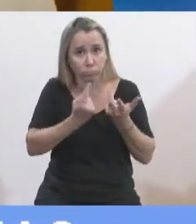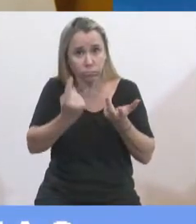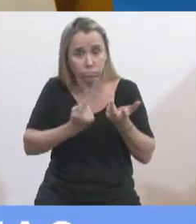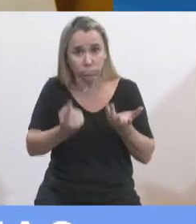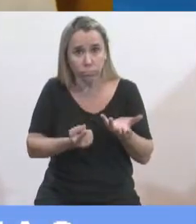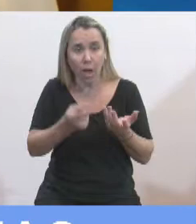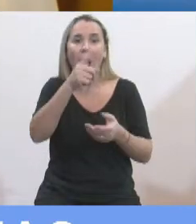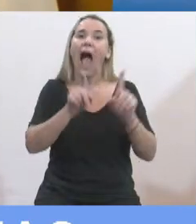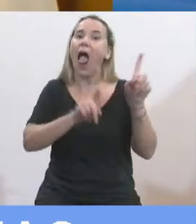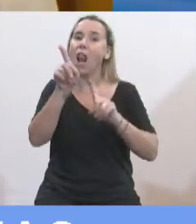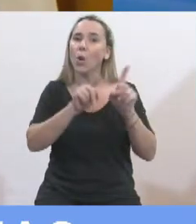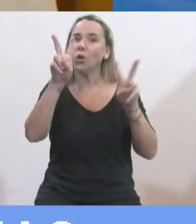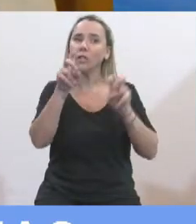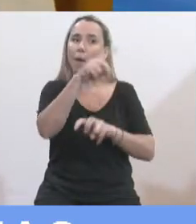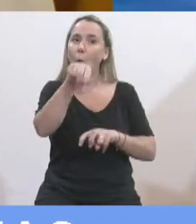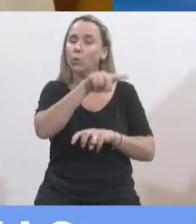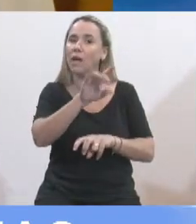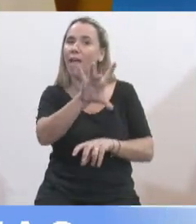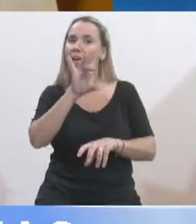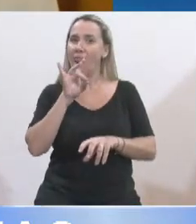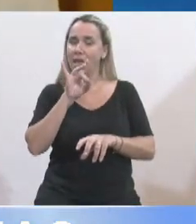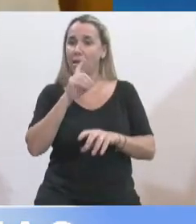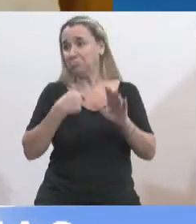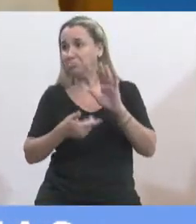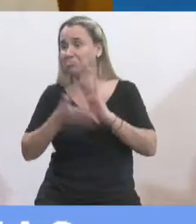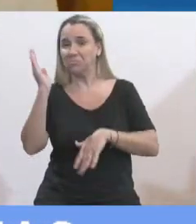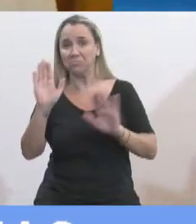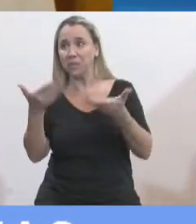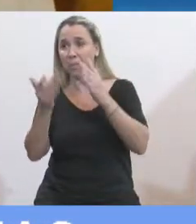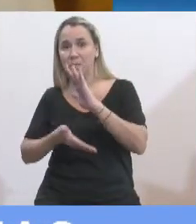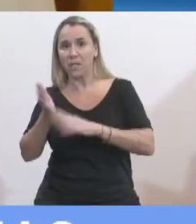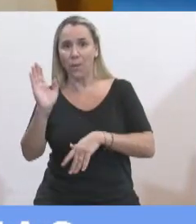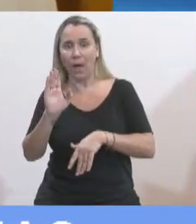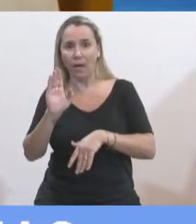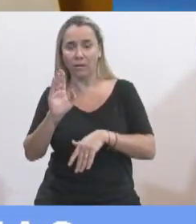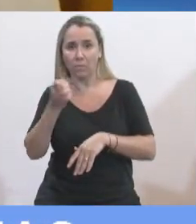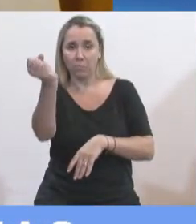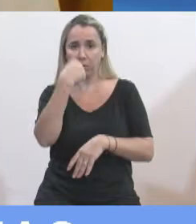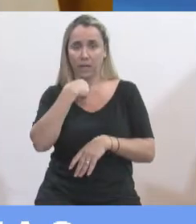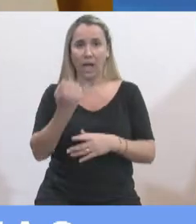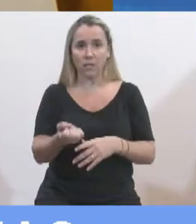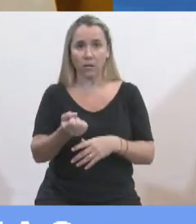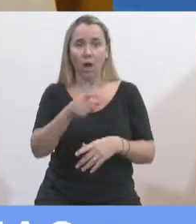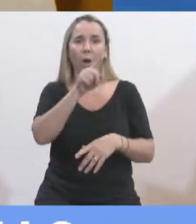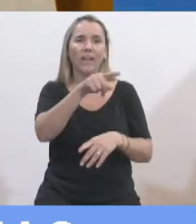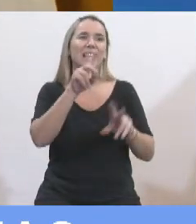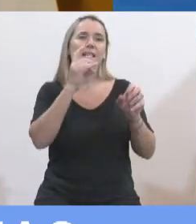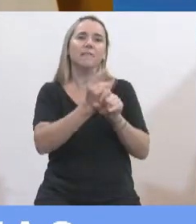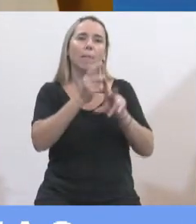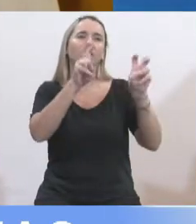ustedes hay temas que eligen, que se levantan, se quedan, no nos escuchan, hablan del diálogo, no nos escuchan.